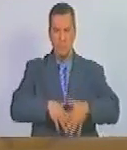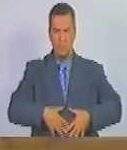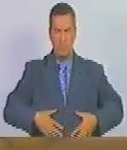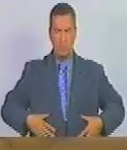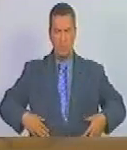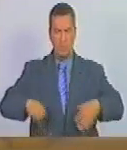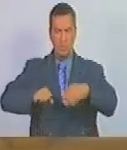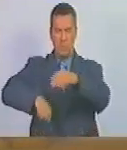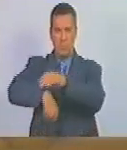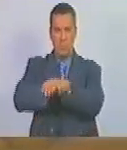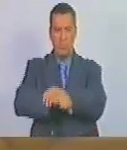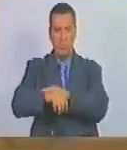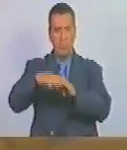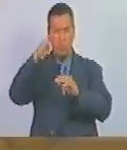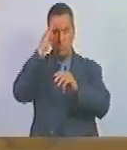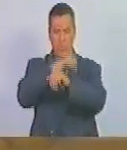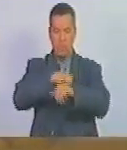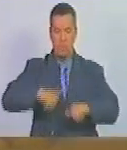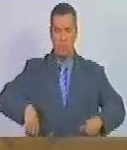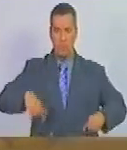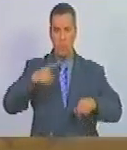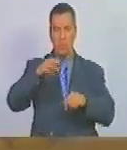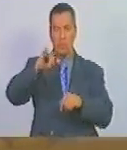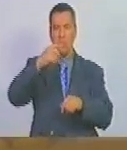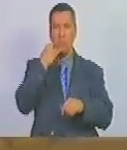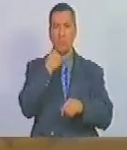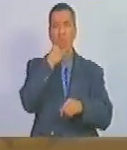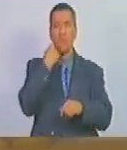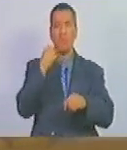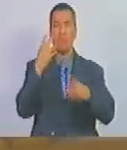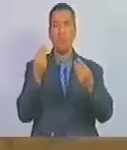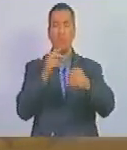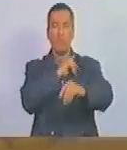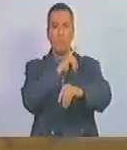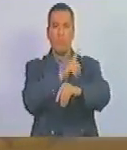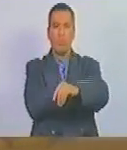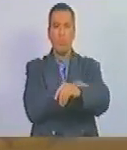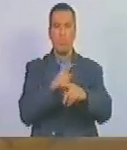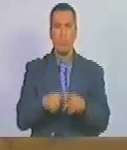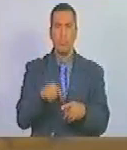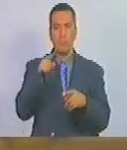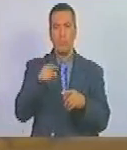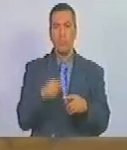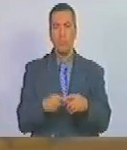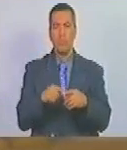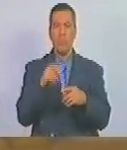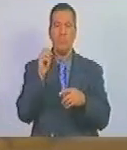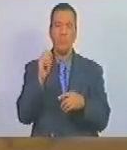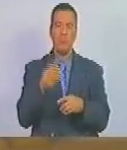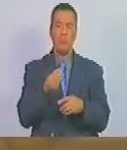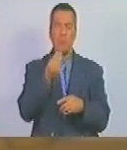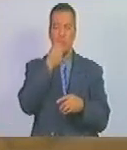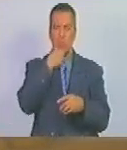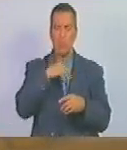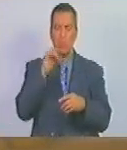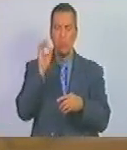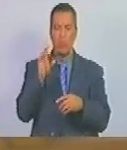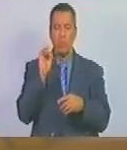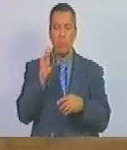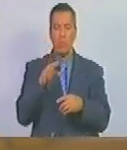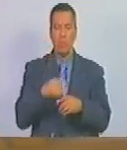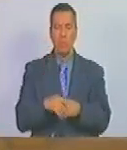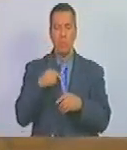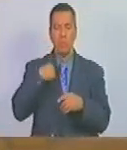por un soldado israelí con mucha fuerza ella se tragó su dolor ella estaba